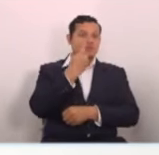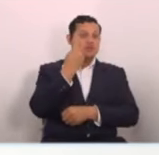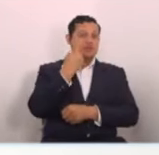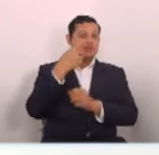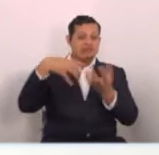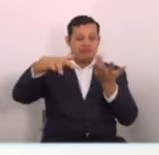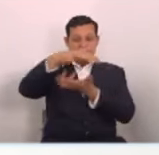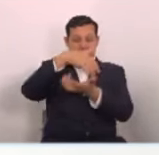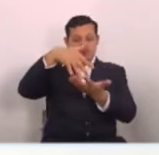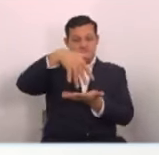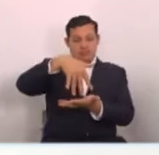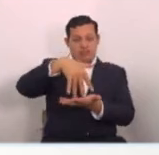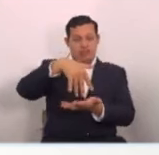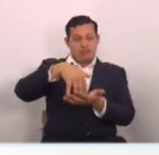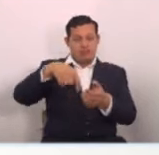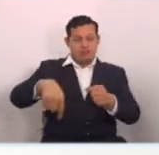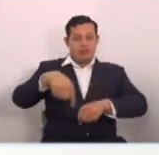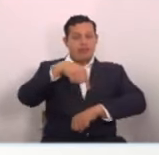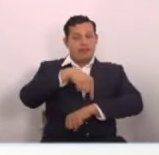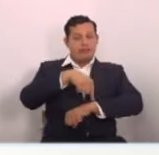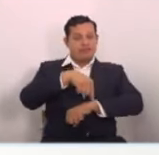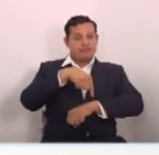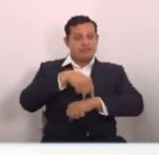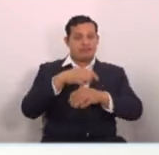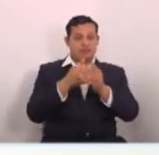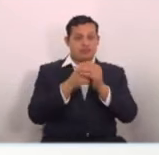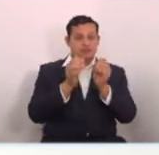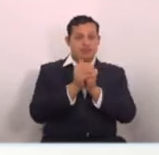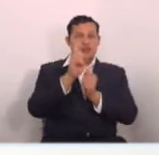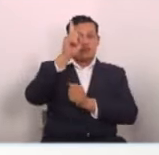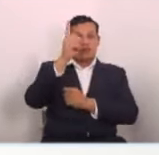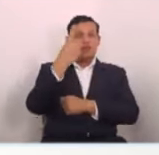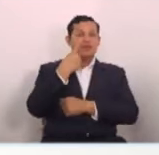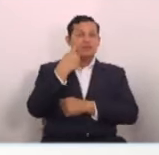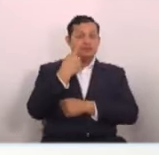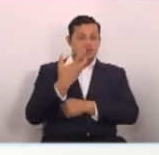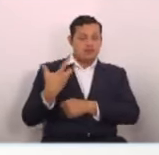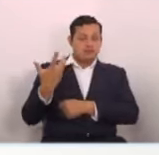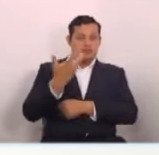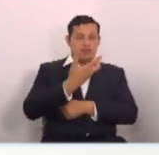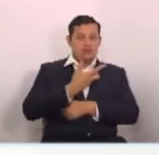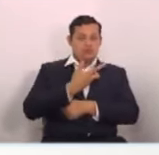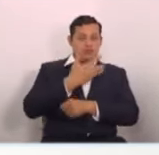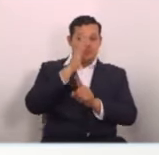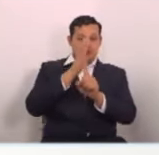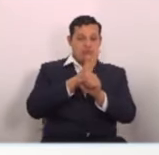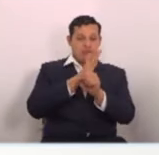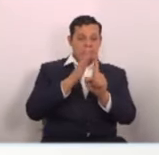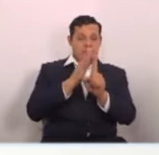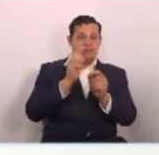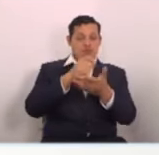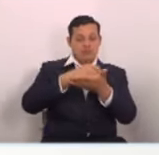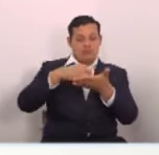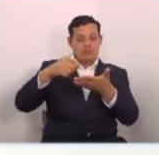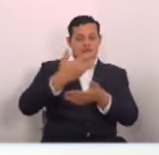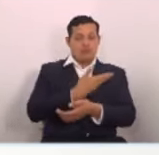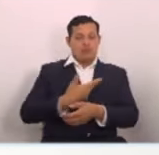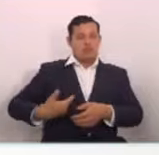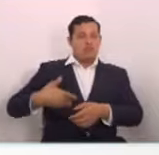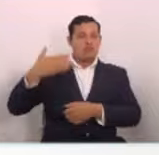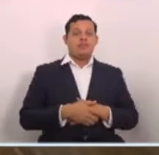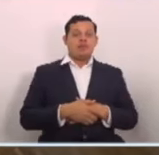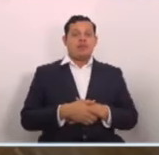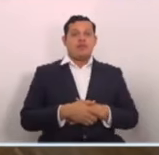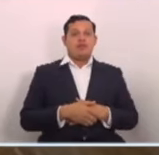confundir a la población en estos momentos de crisis. Que Dios nos proteja y bendiga a todos, escribía el presidente Nayib Bukele.